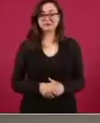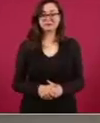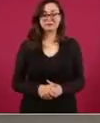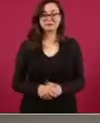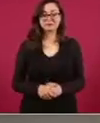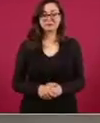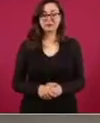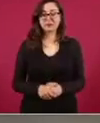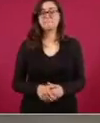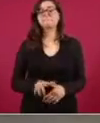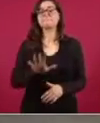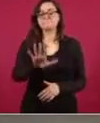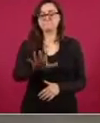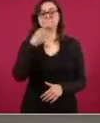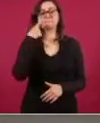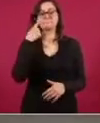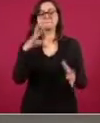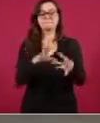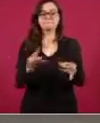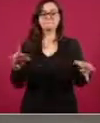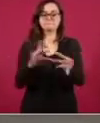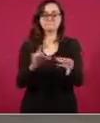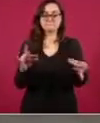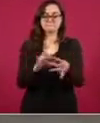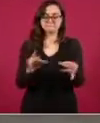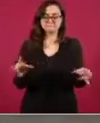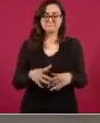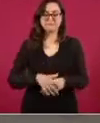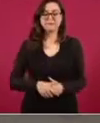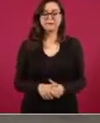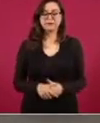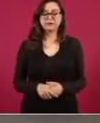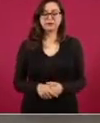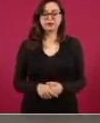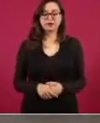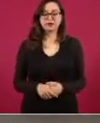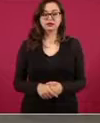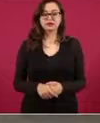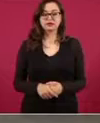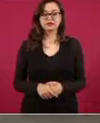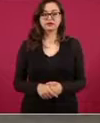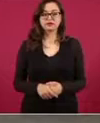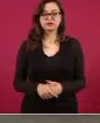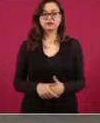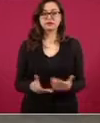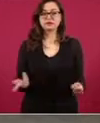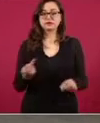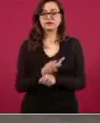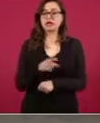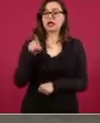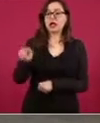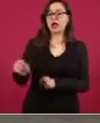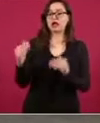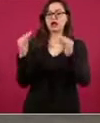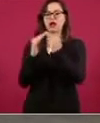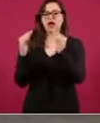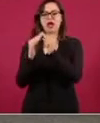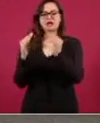Les explico, estaban en una casa, dos, tres personas,